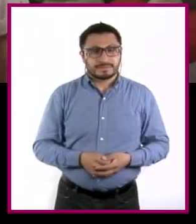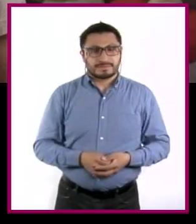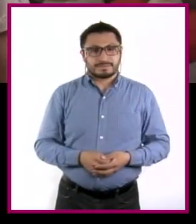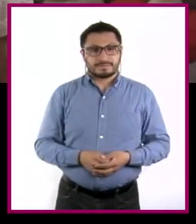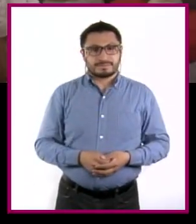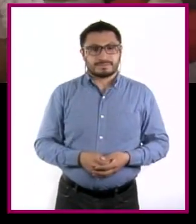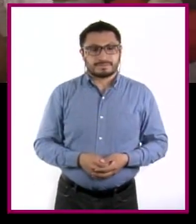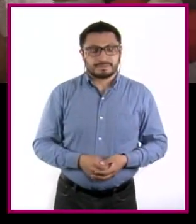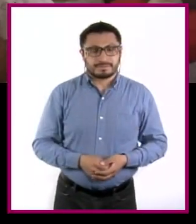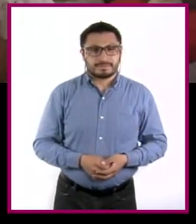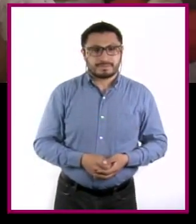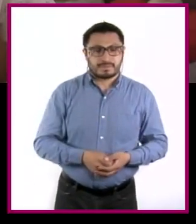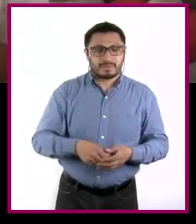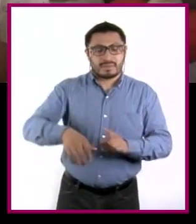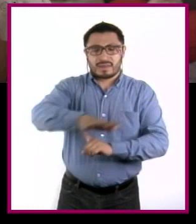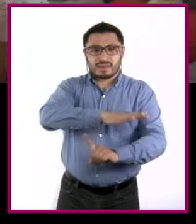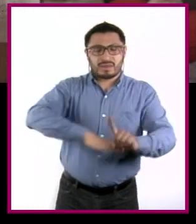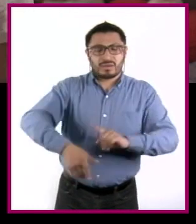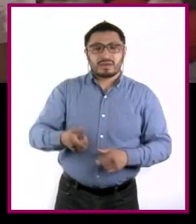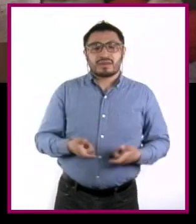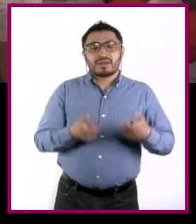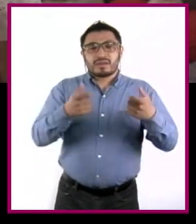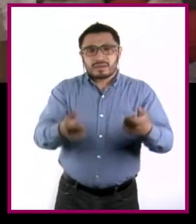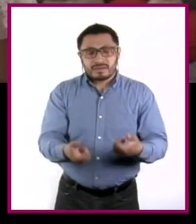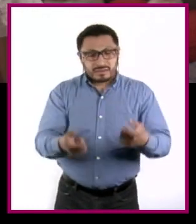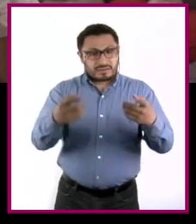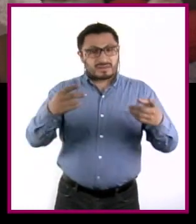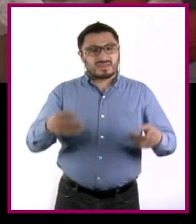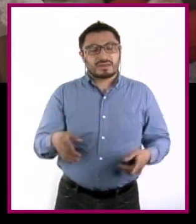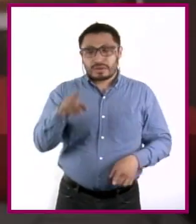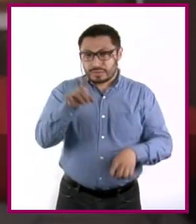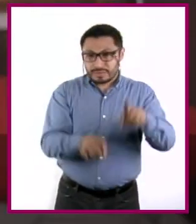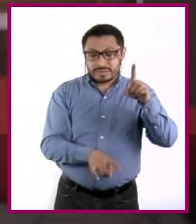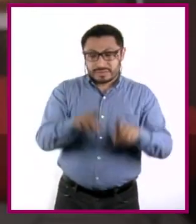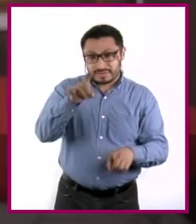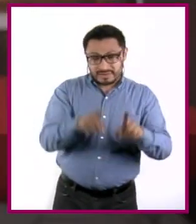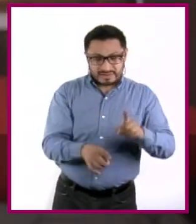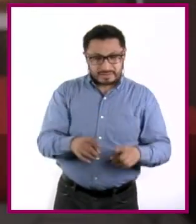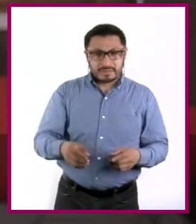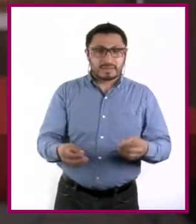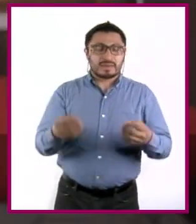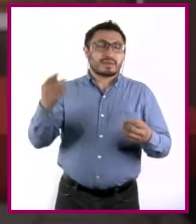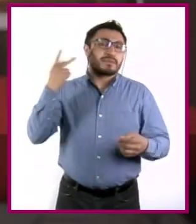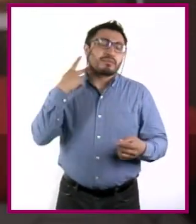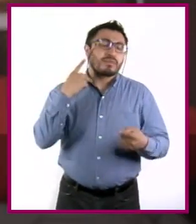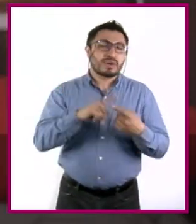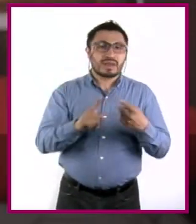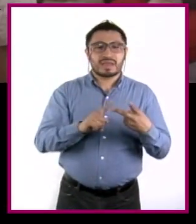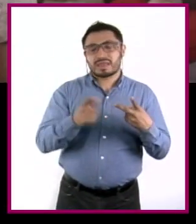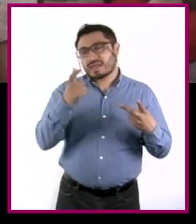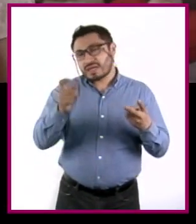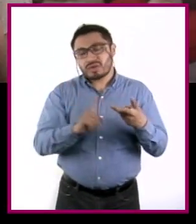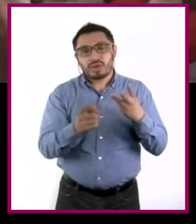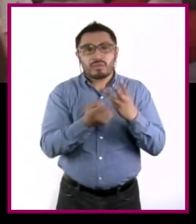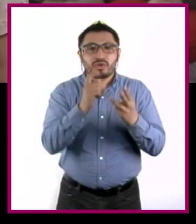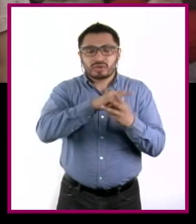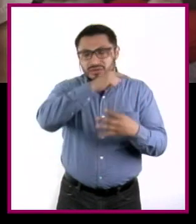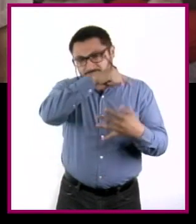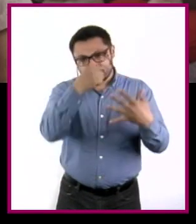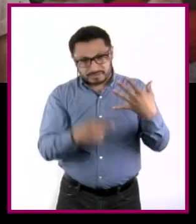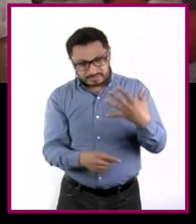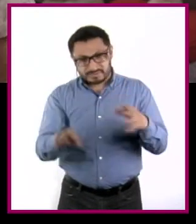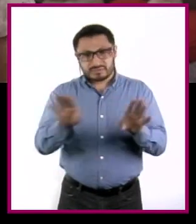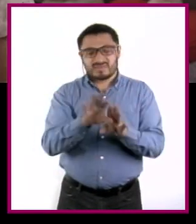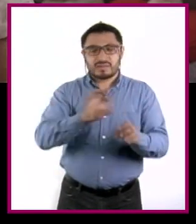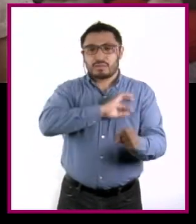La situación financiera de una persona depende de múltiples factores políticos, económicos y sociales, como la oportunidad